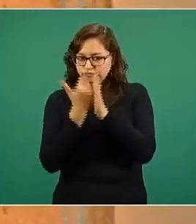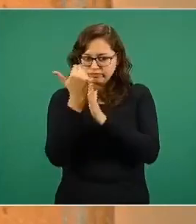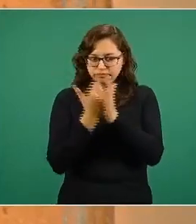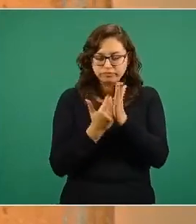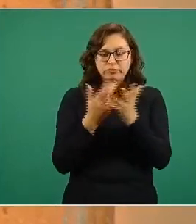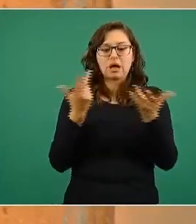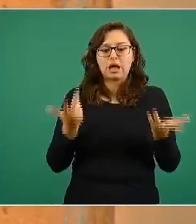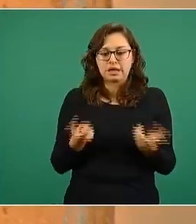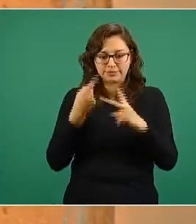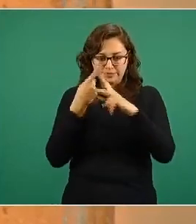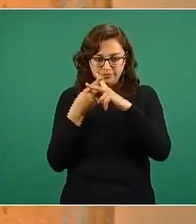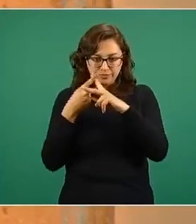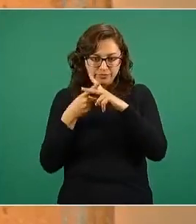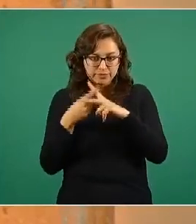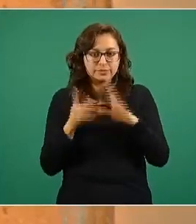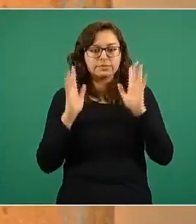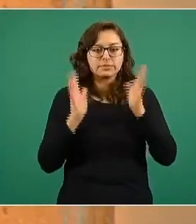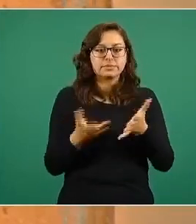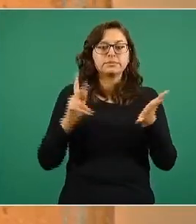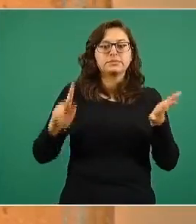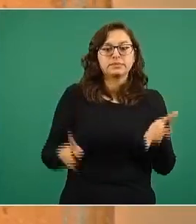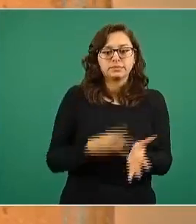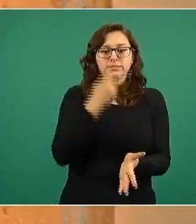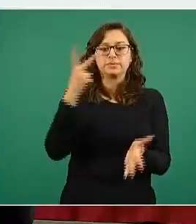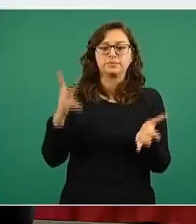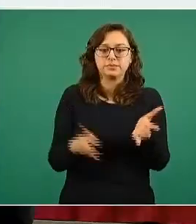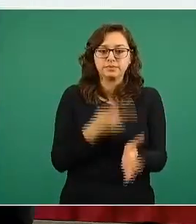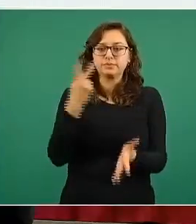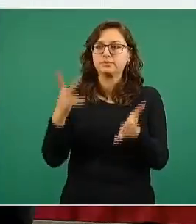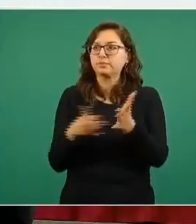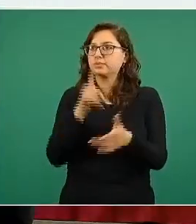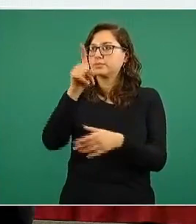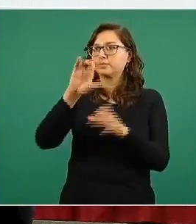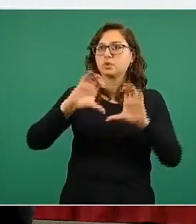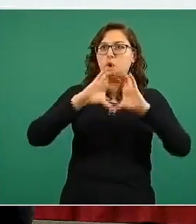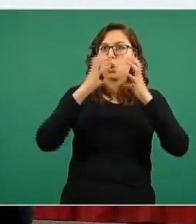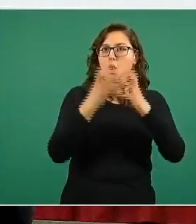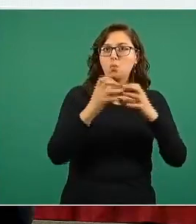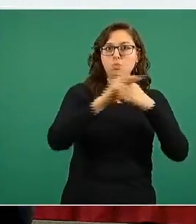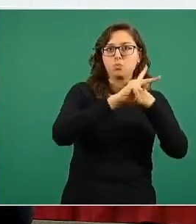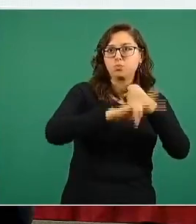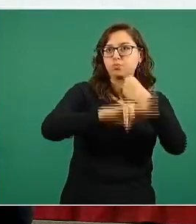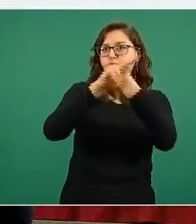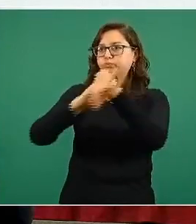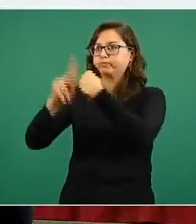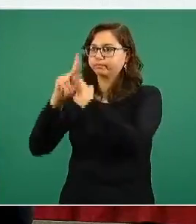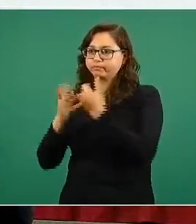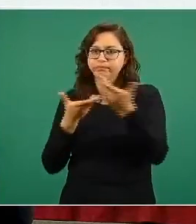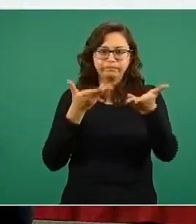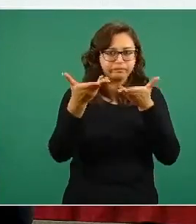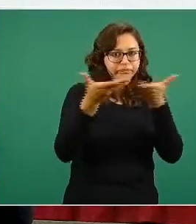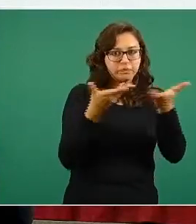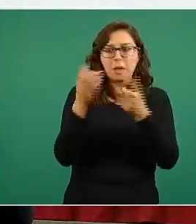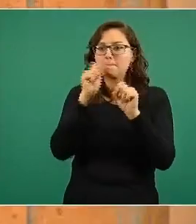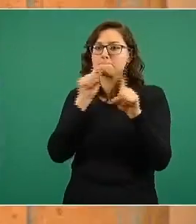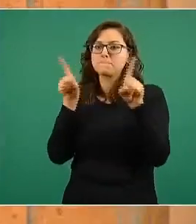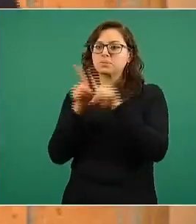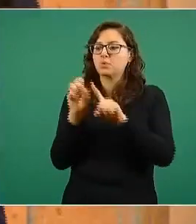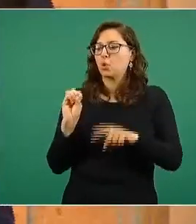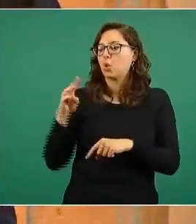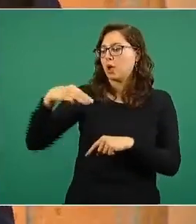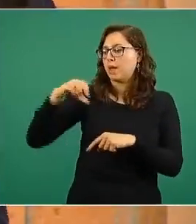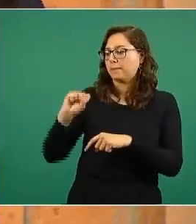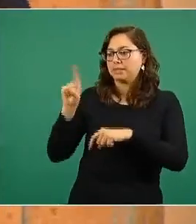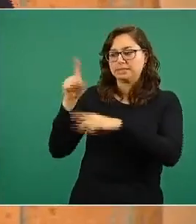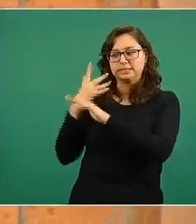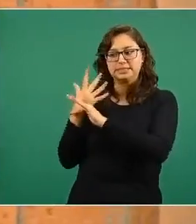con lo que ha evaluado otras partes del mundo, son consistentes también con las recomendaciones de la Organización Mundial de